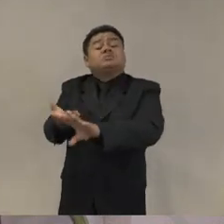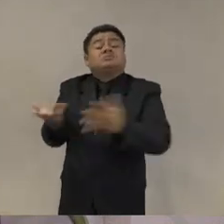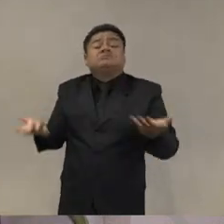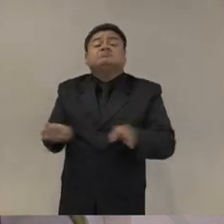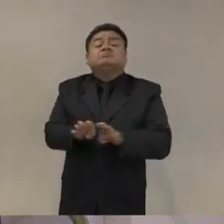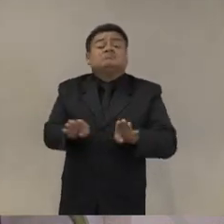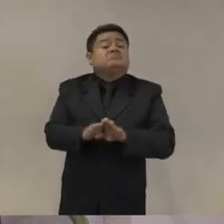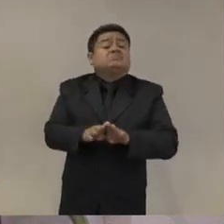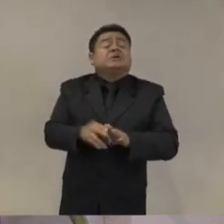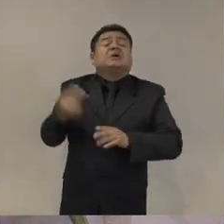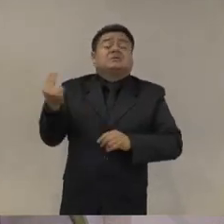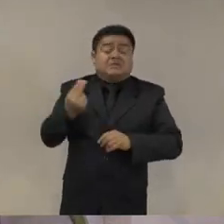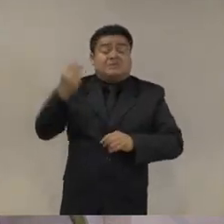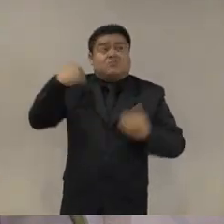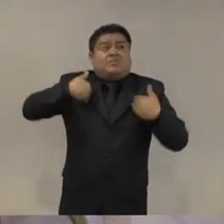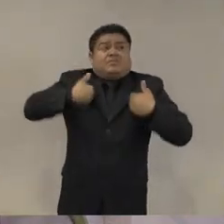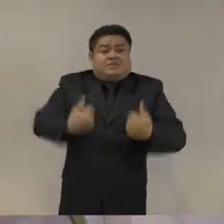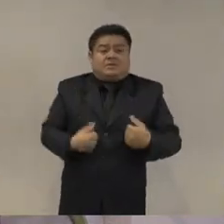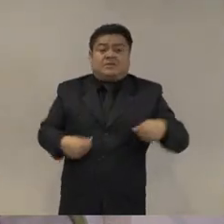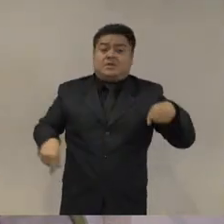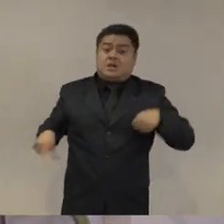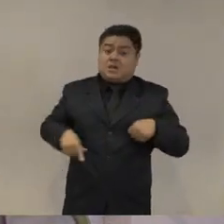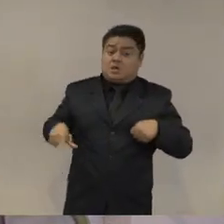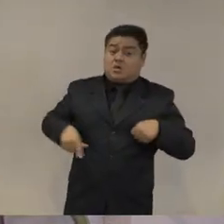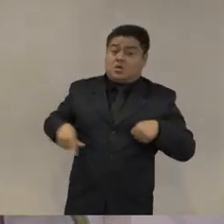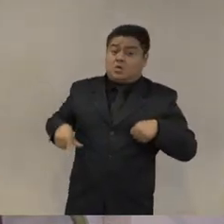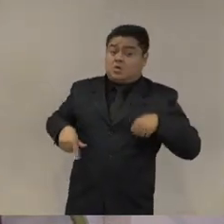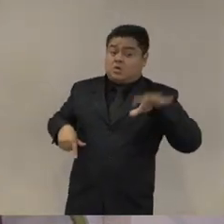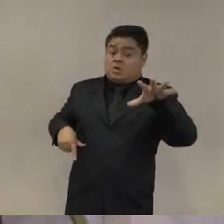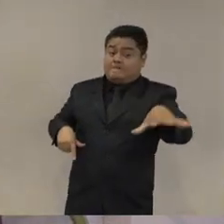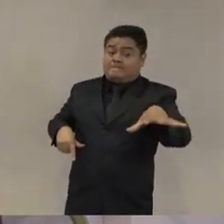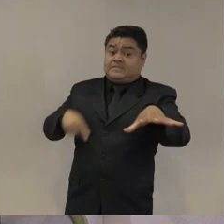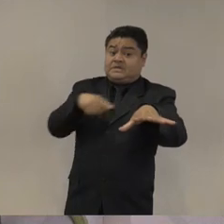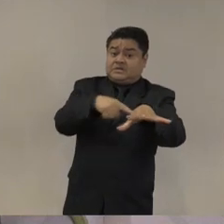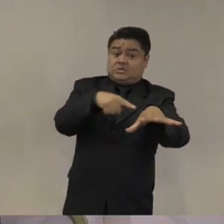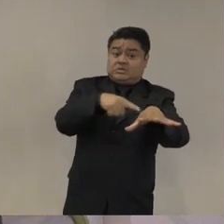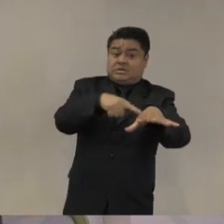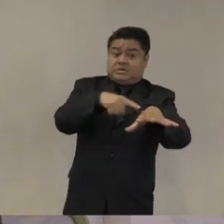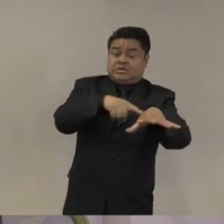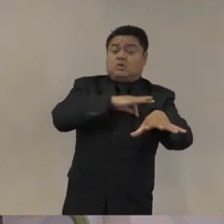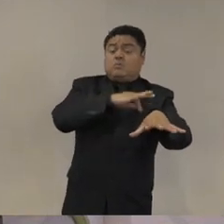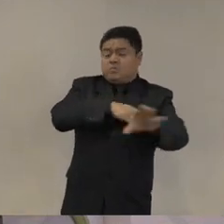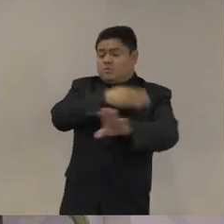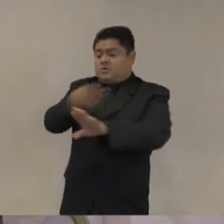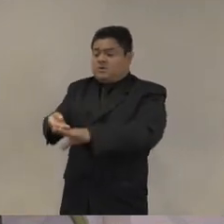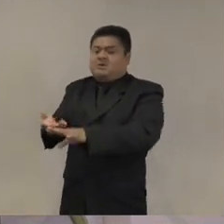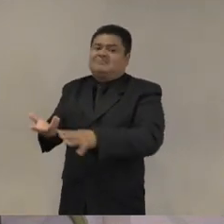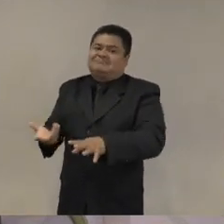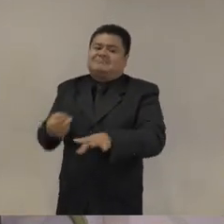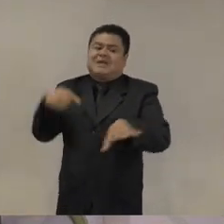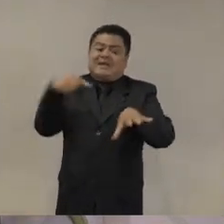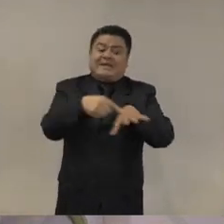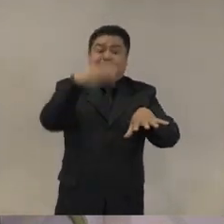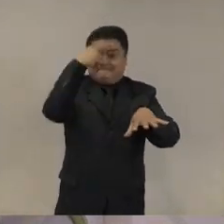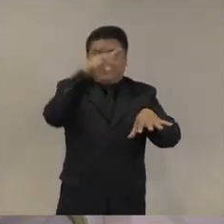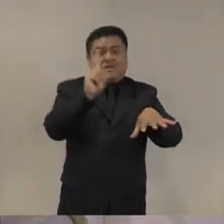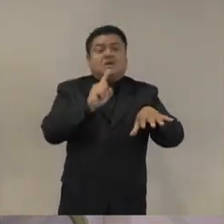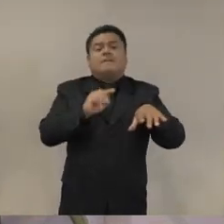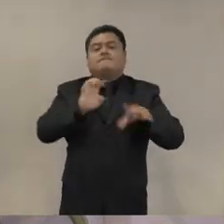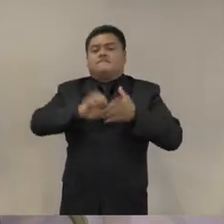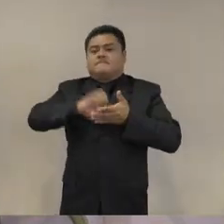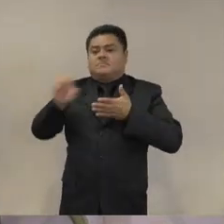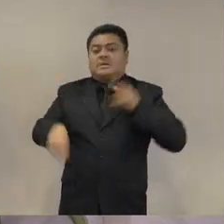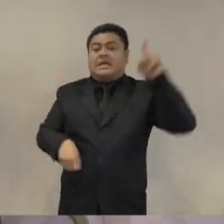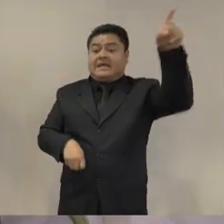mexicanos y que tiene que ver con la manera en la que Estados Unidos entiende estos problemas y las preferencias de